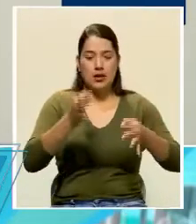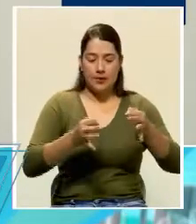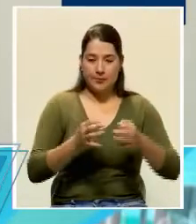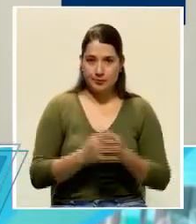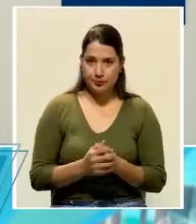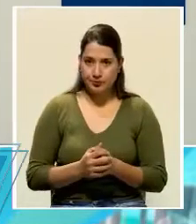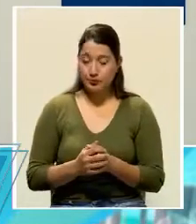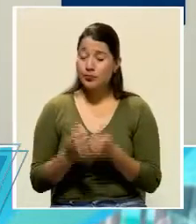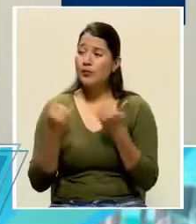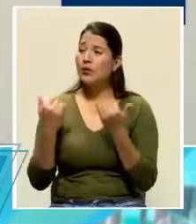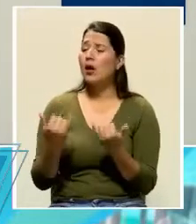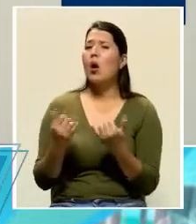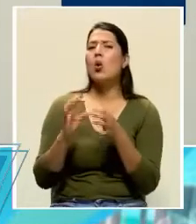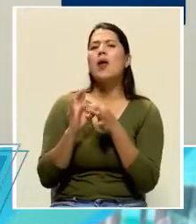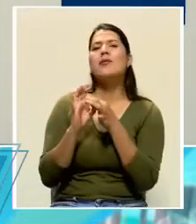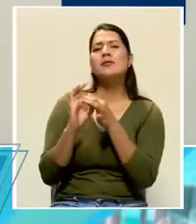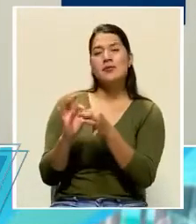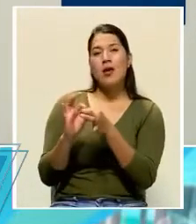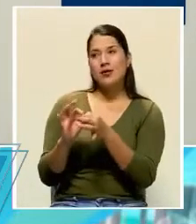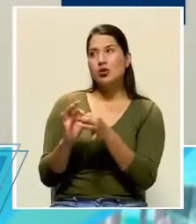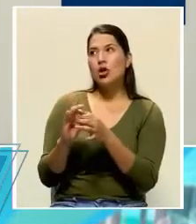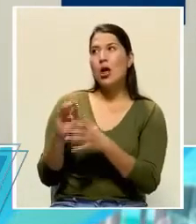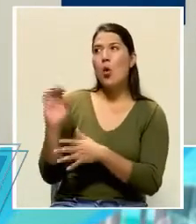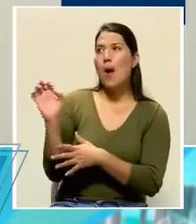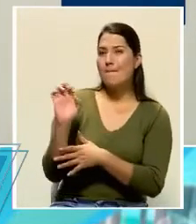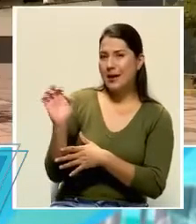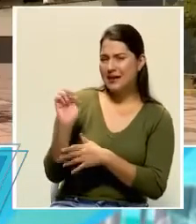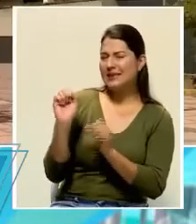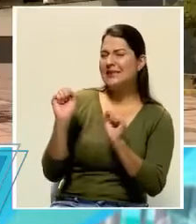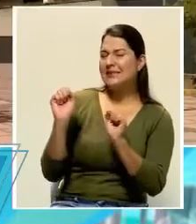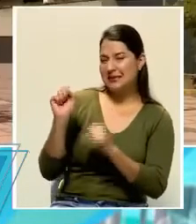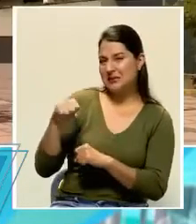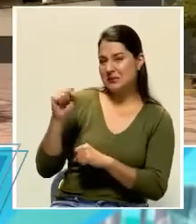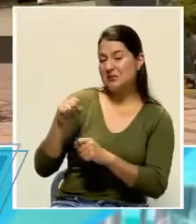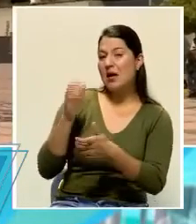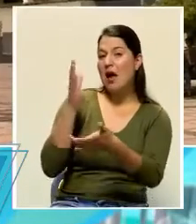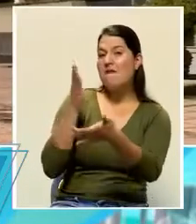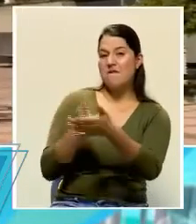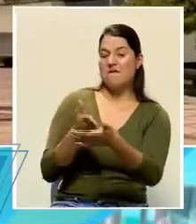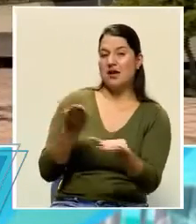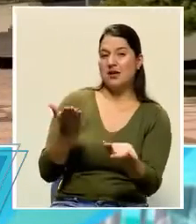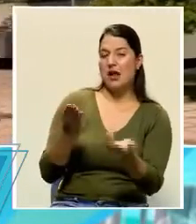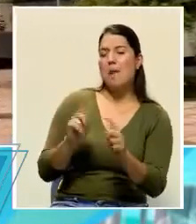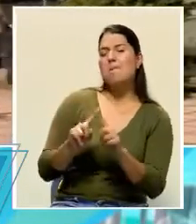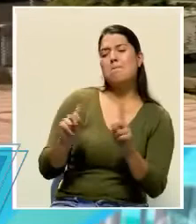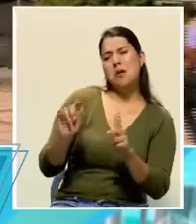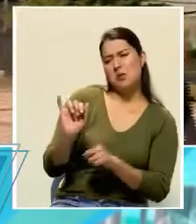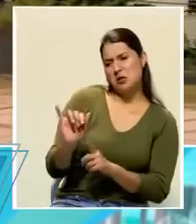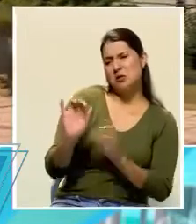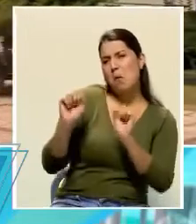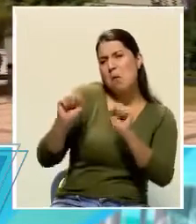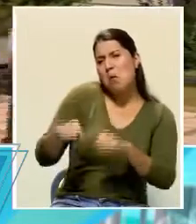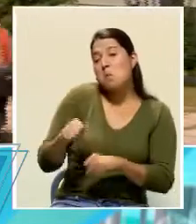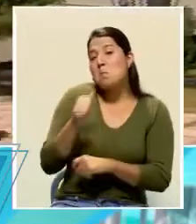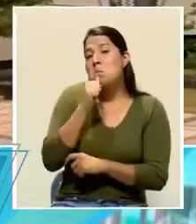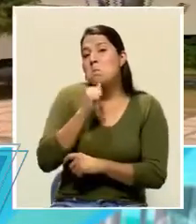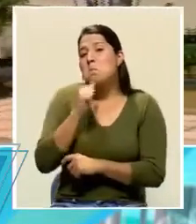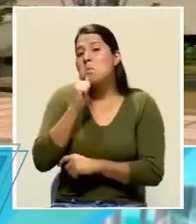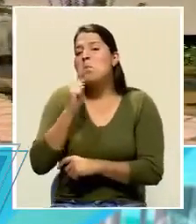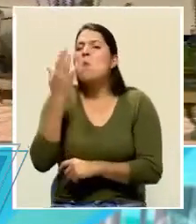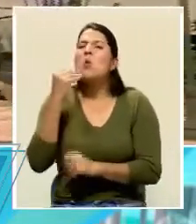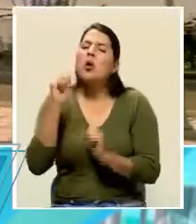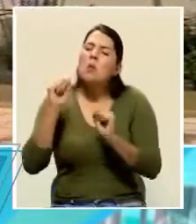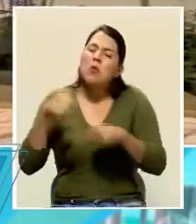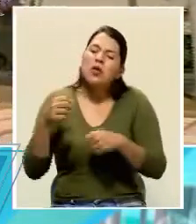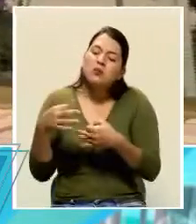urgencias, hay una afectación, pero la afectación todavía es razonable y se resiste porque se postergan